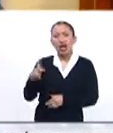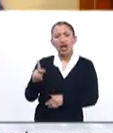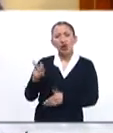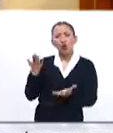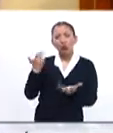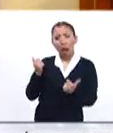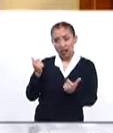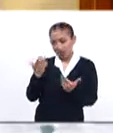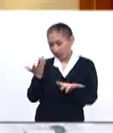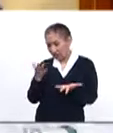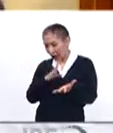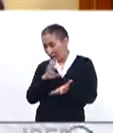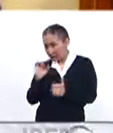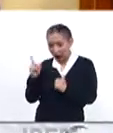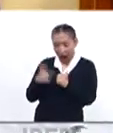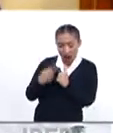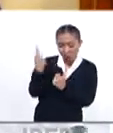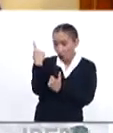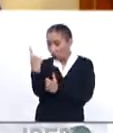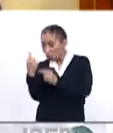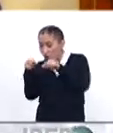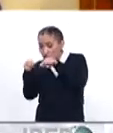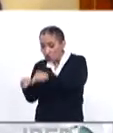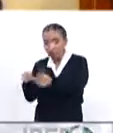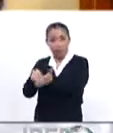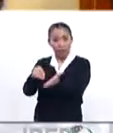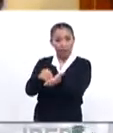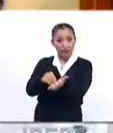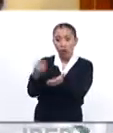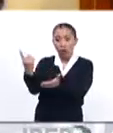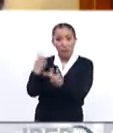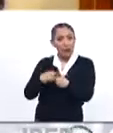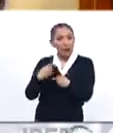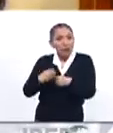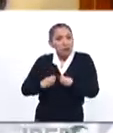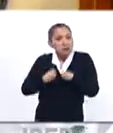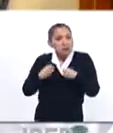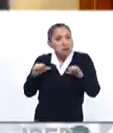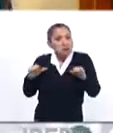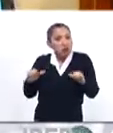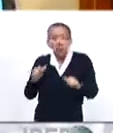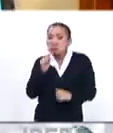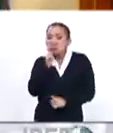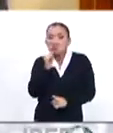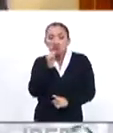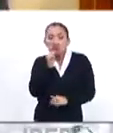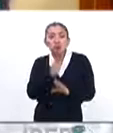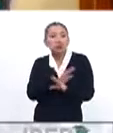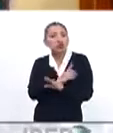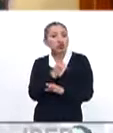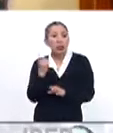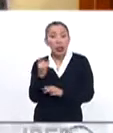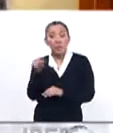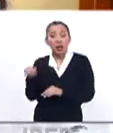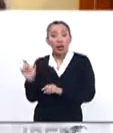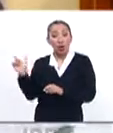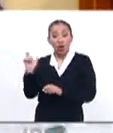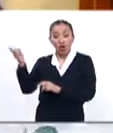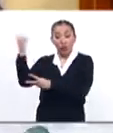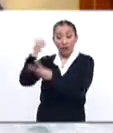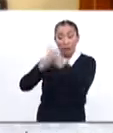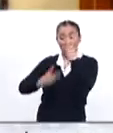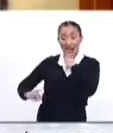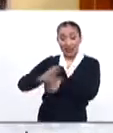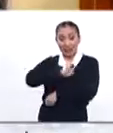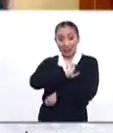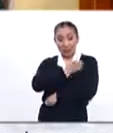no hay un referente establecido, estoy hablando de una persona que haya sobrevivido. ¿Por qué? Porque cuando llegan